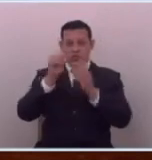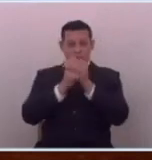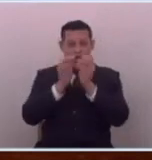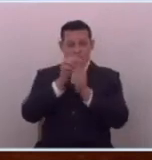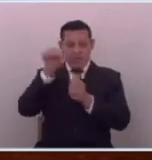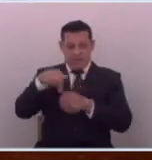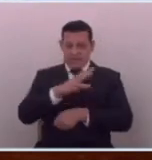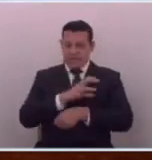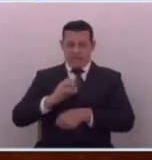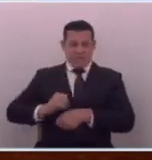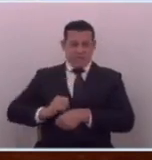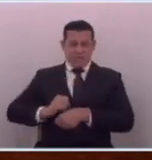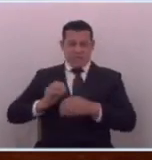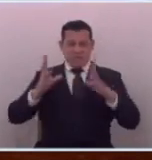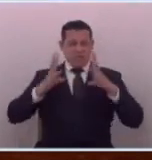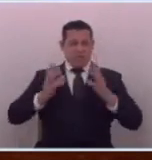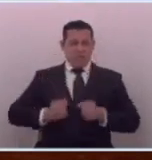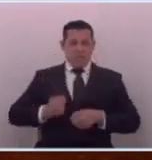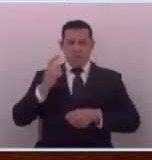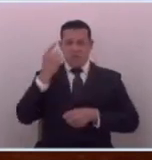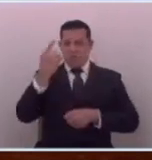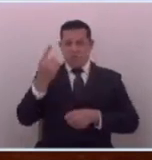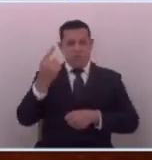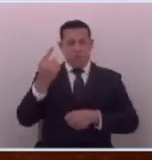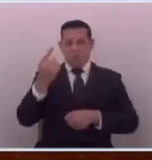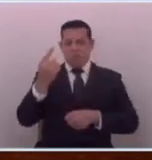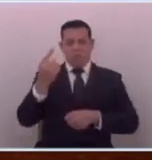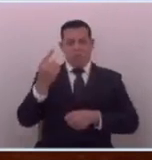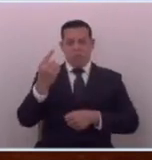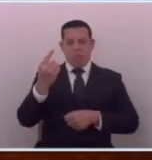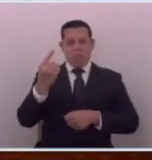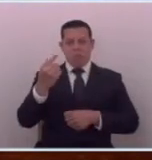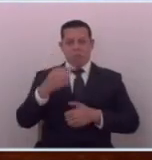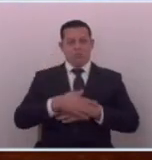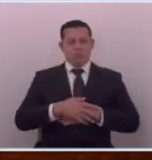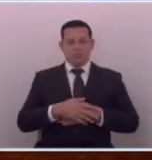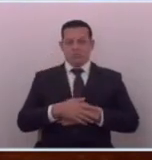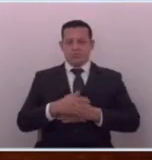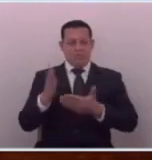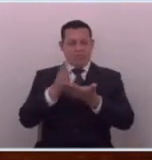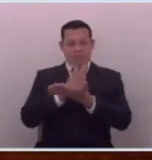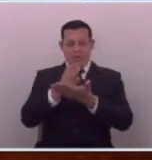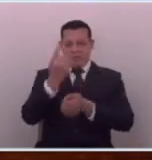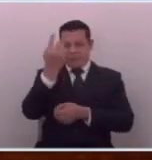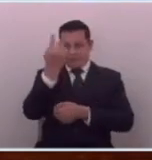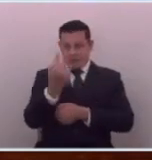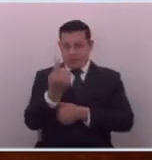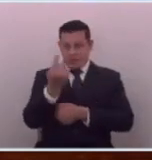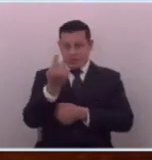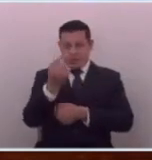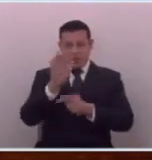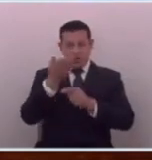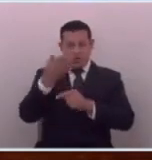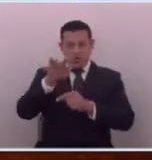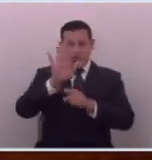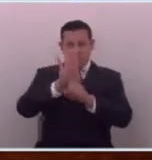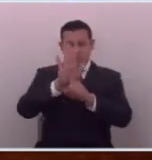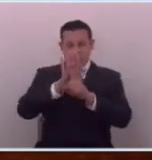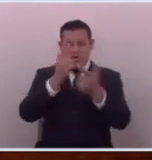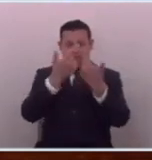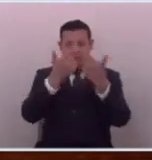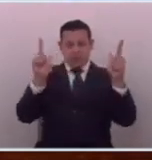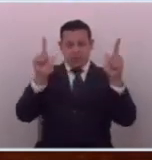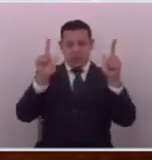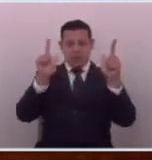durante este gobierno uno de ninguna persona que haciendo uso de su libertad de